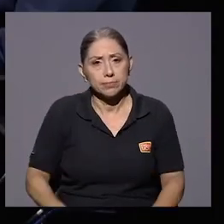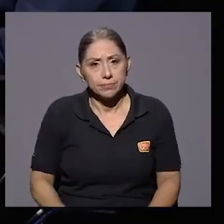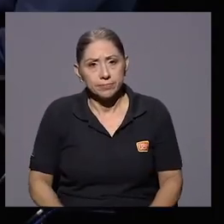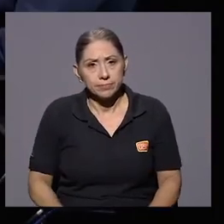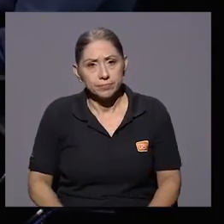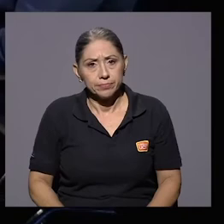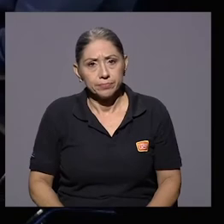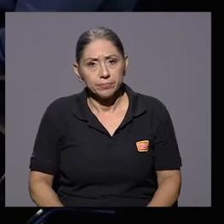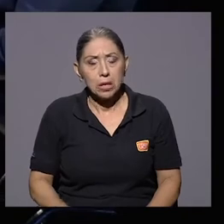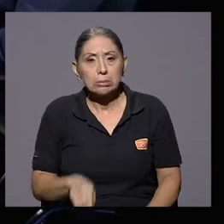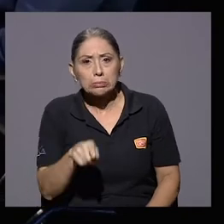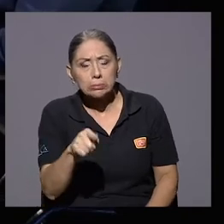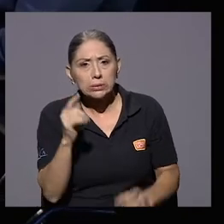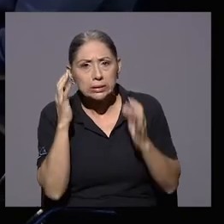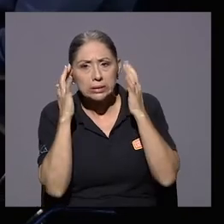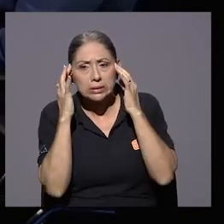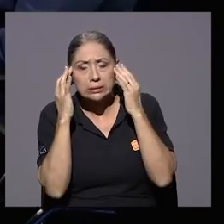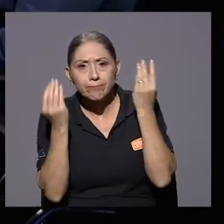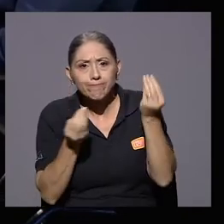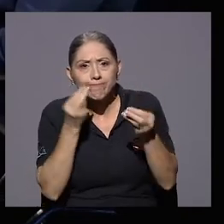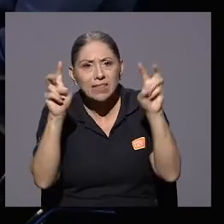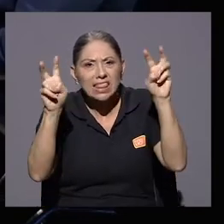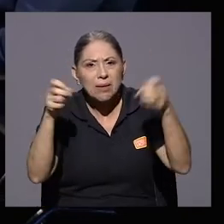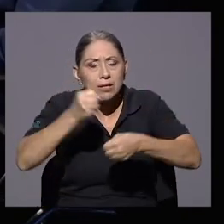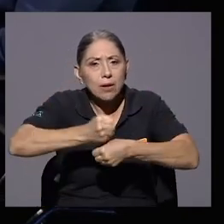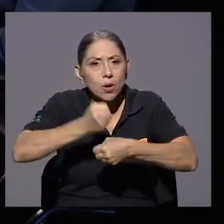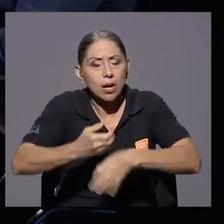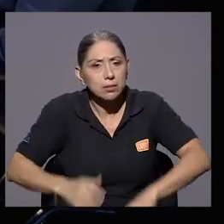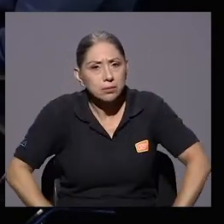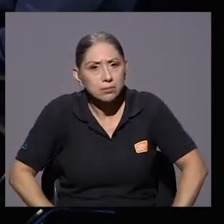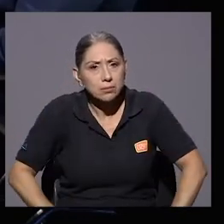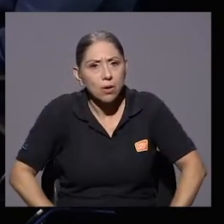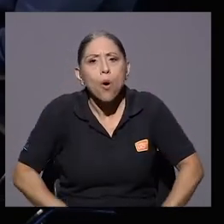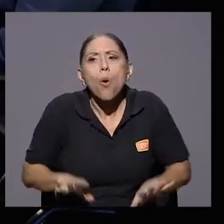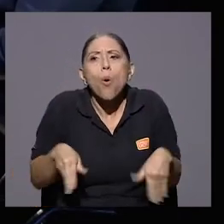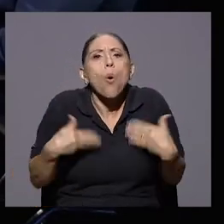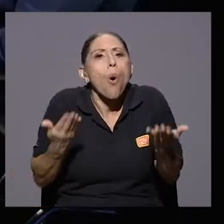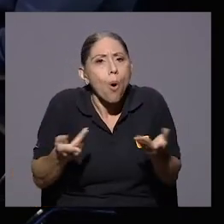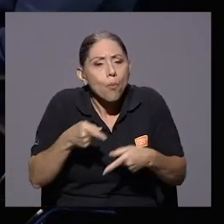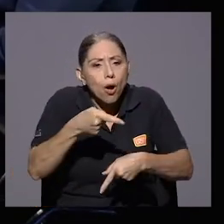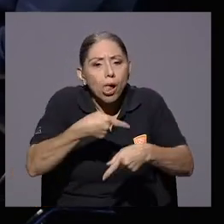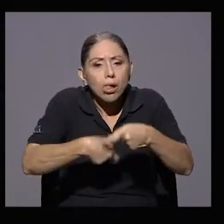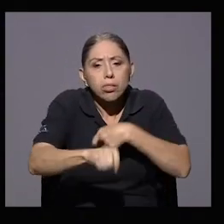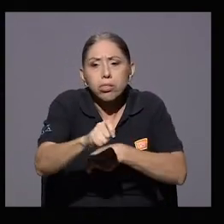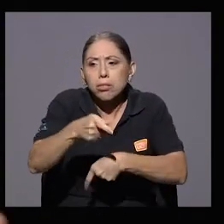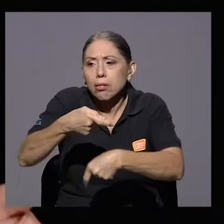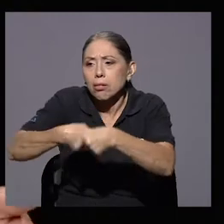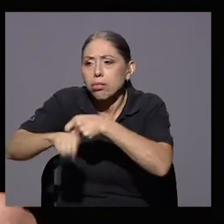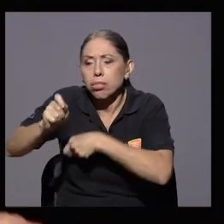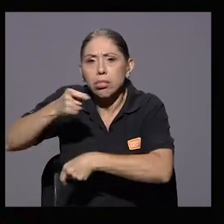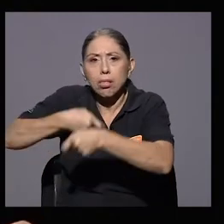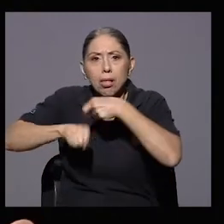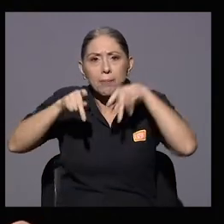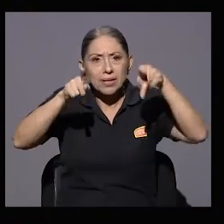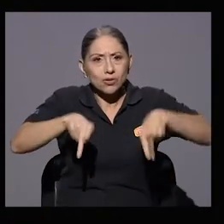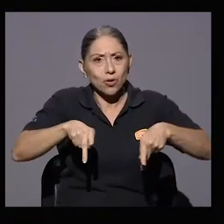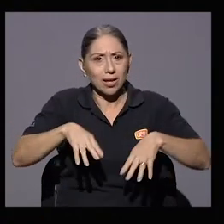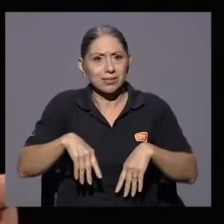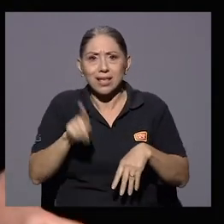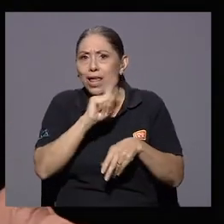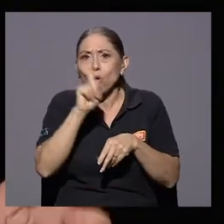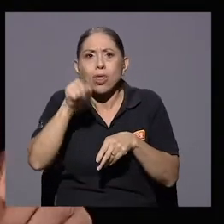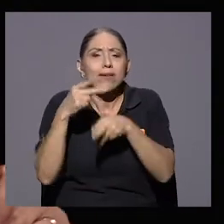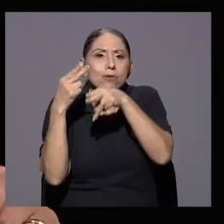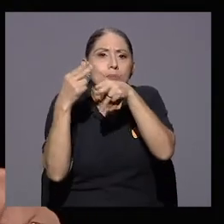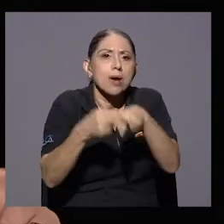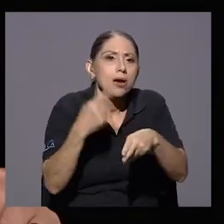Y entonces ahí entra uno a preocuparse por temas laborales. ¿Cómo funciona un sistema de sustitución de personas en esas ocasiones de que no